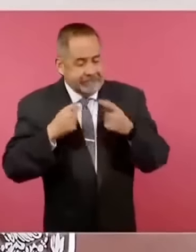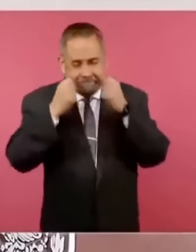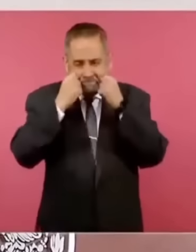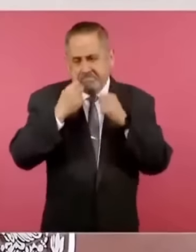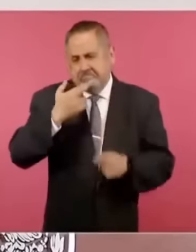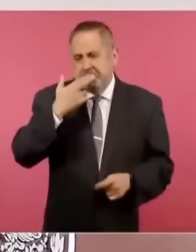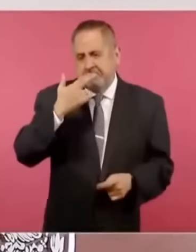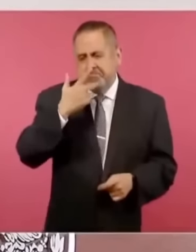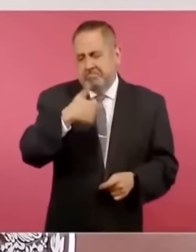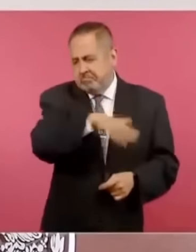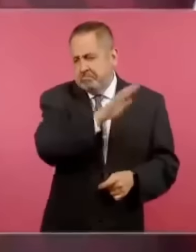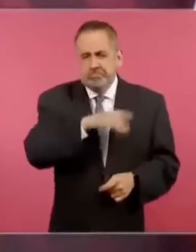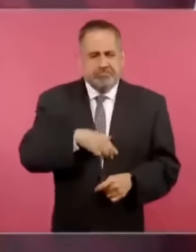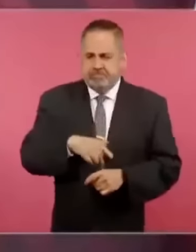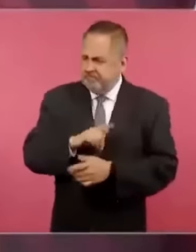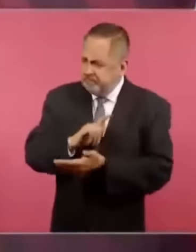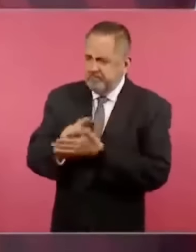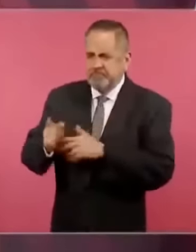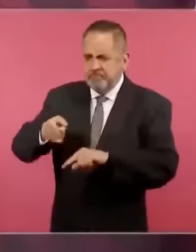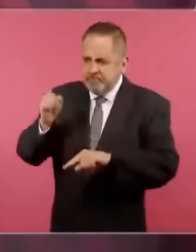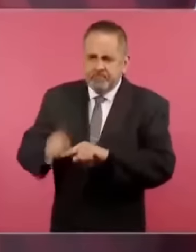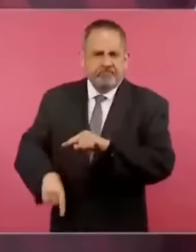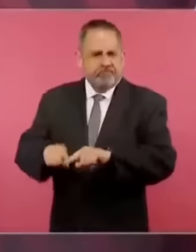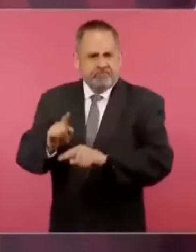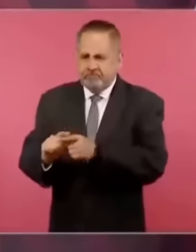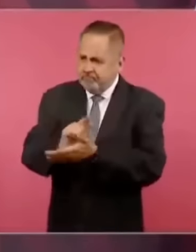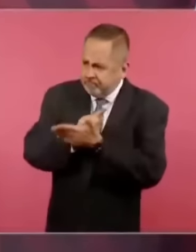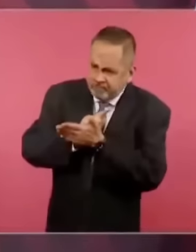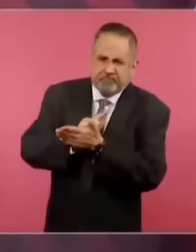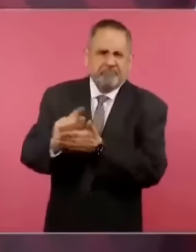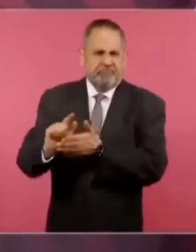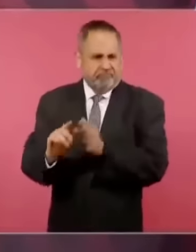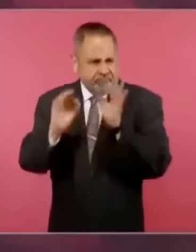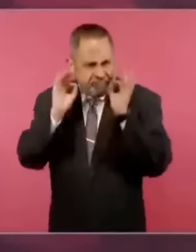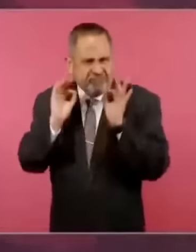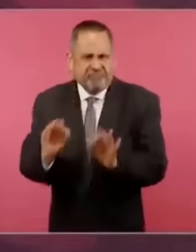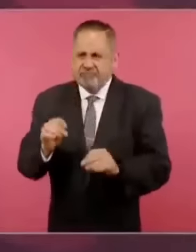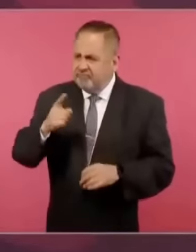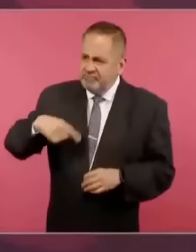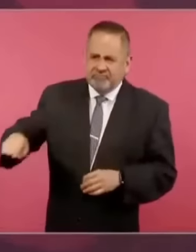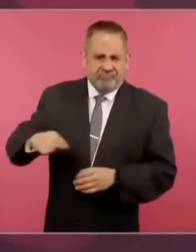limpiar, purificar la vida pública.